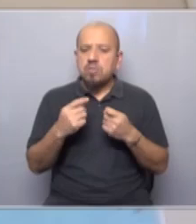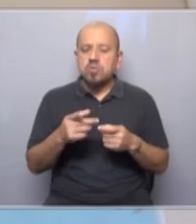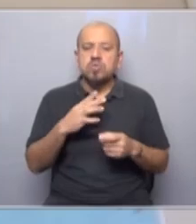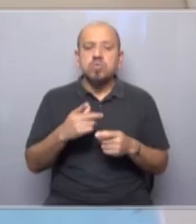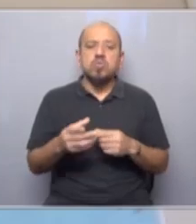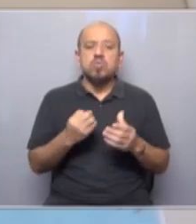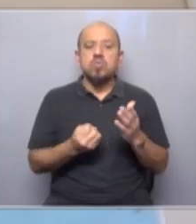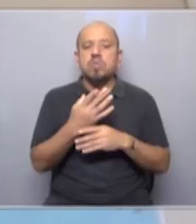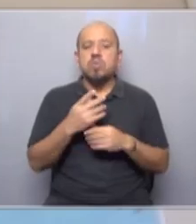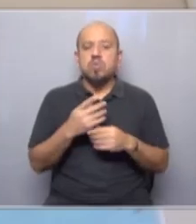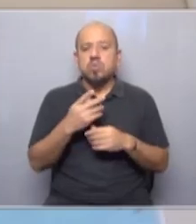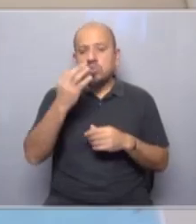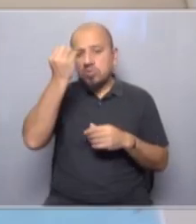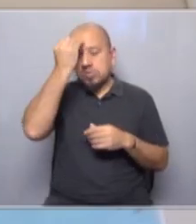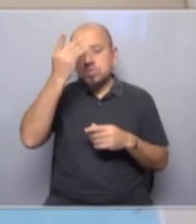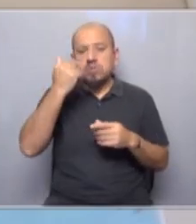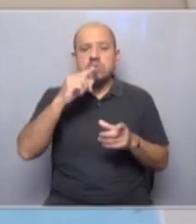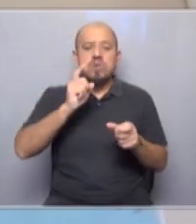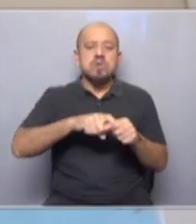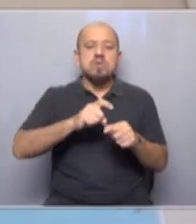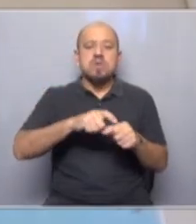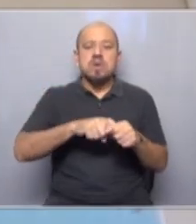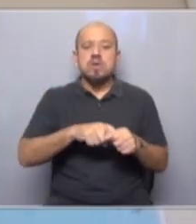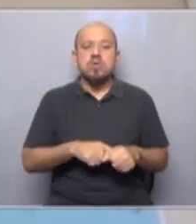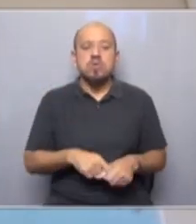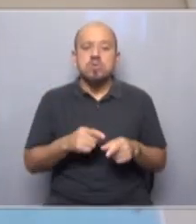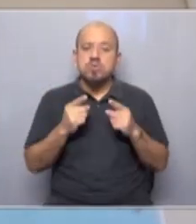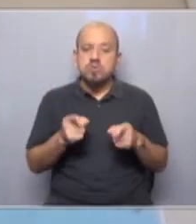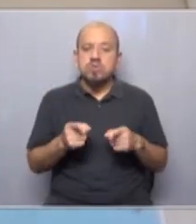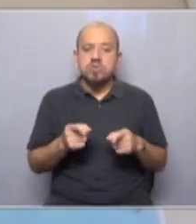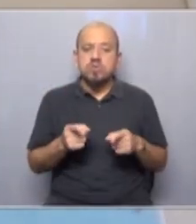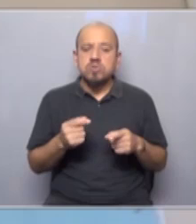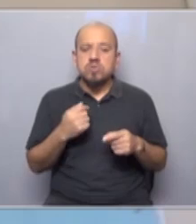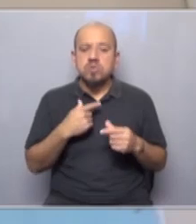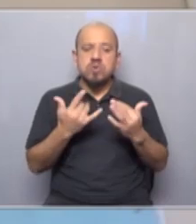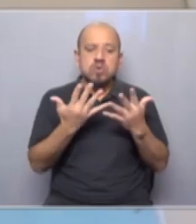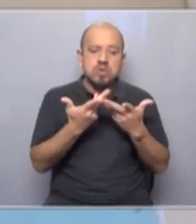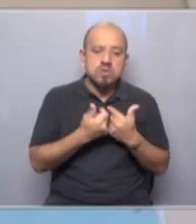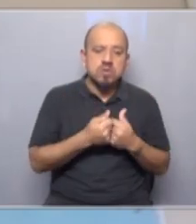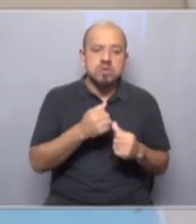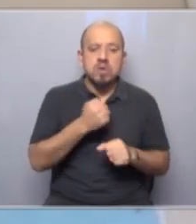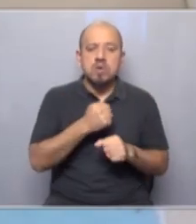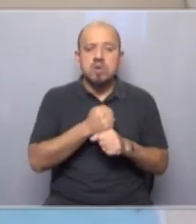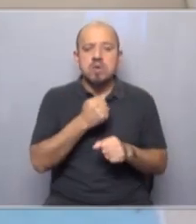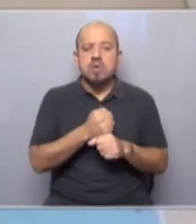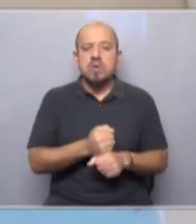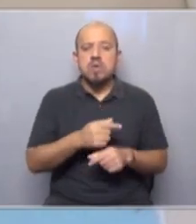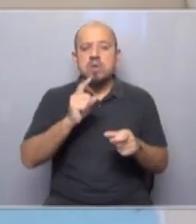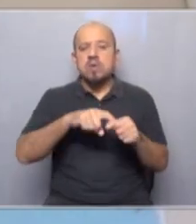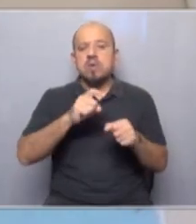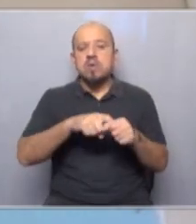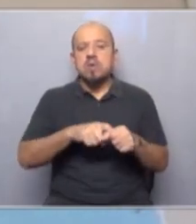un nuevo concepto del sindicato, de la sindicalización, donde nuestras organizaciones laborales, los sindicatos,